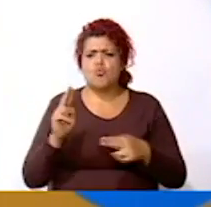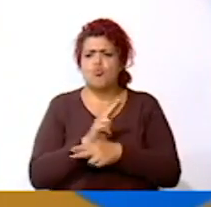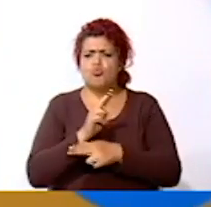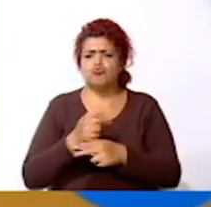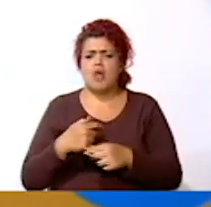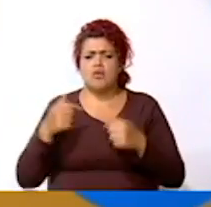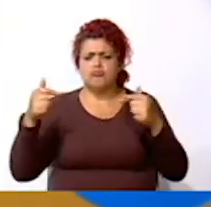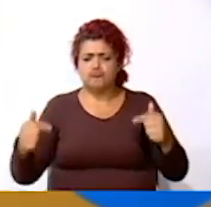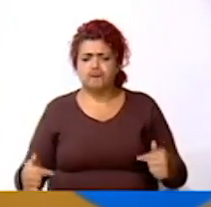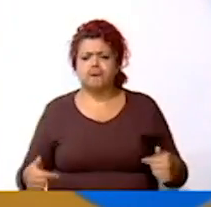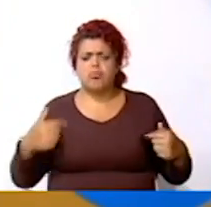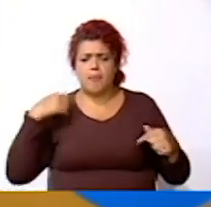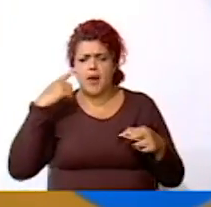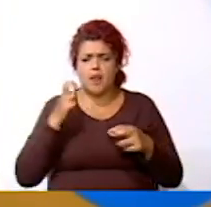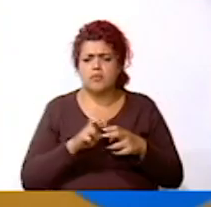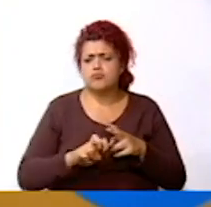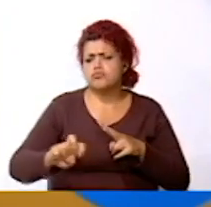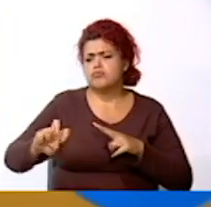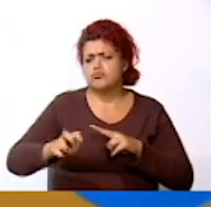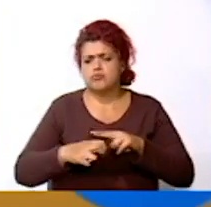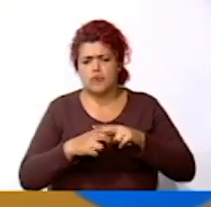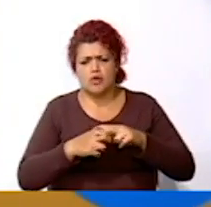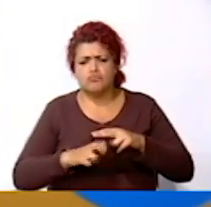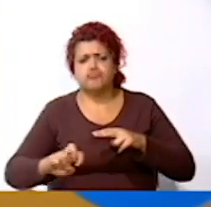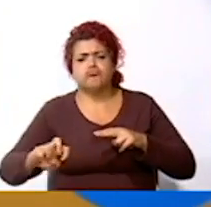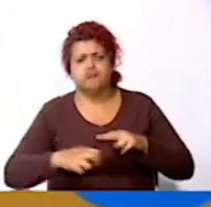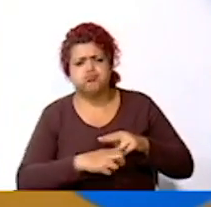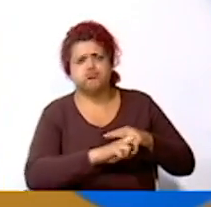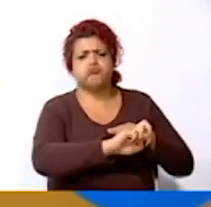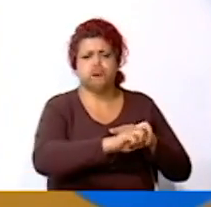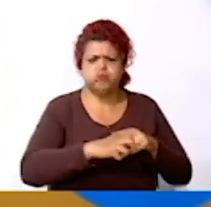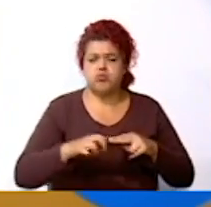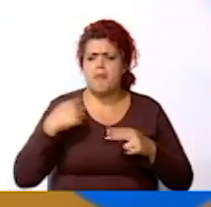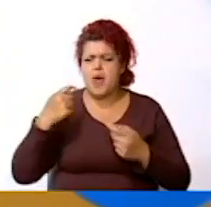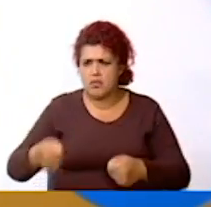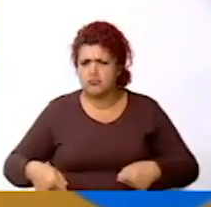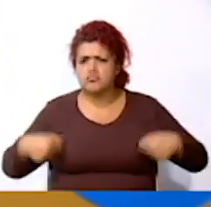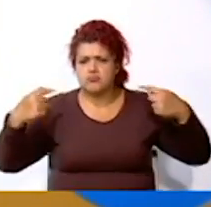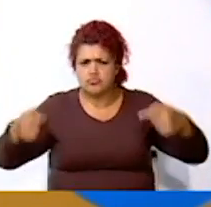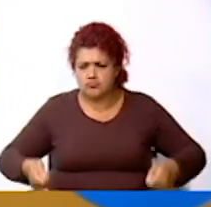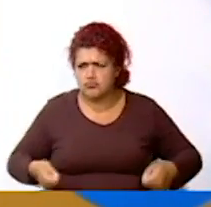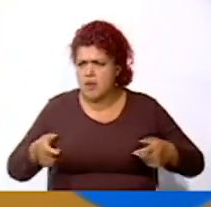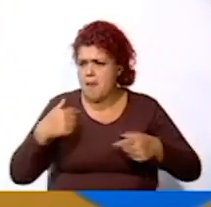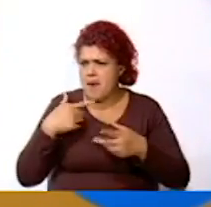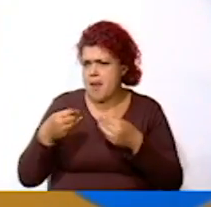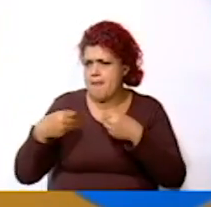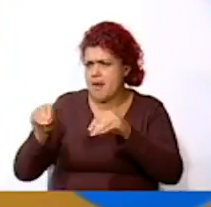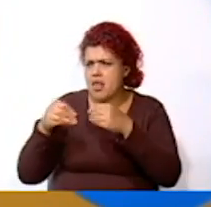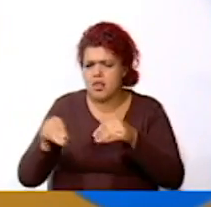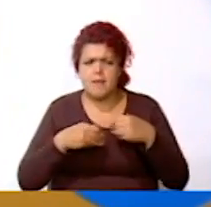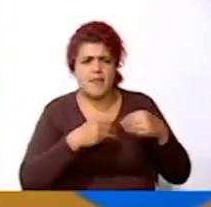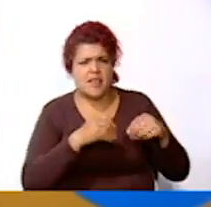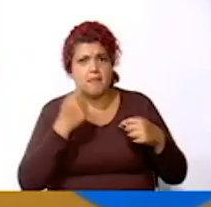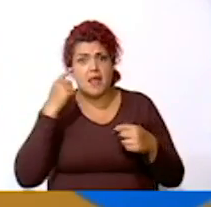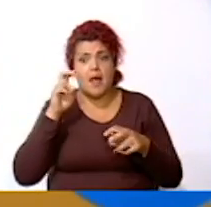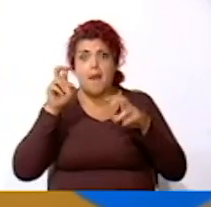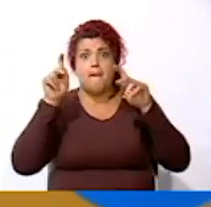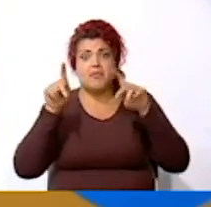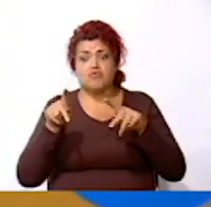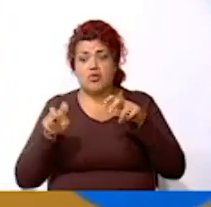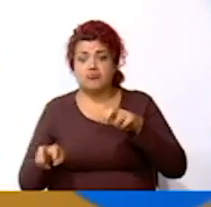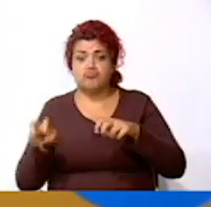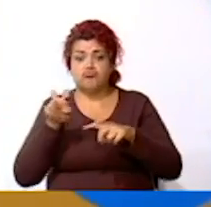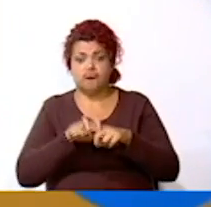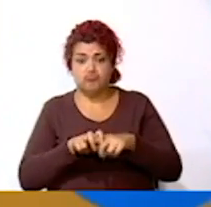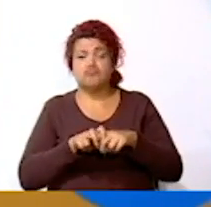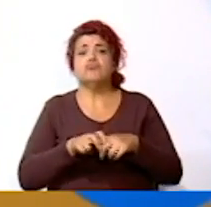trasladarse Para poder llevar sus productos a los mercados Para trasladar a personas Y